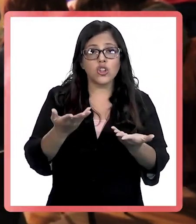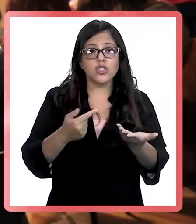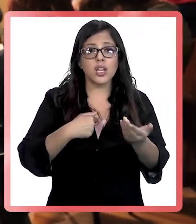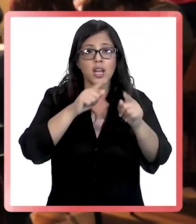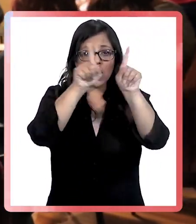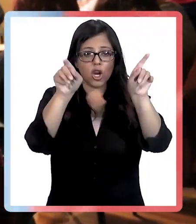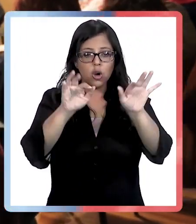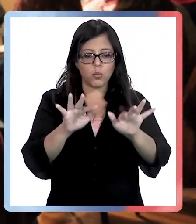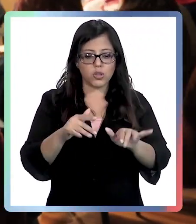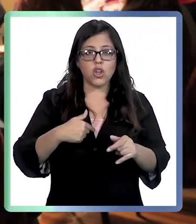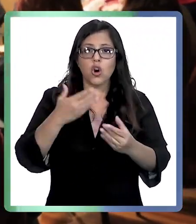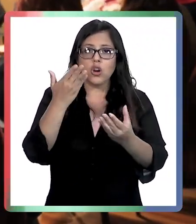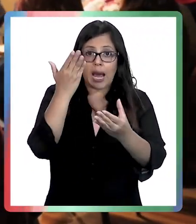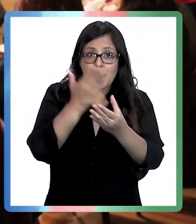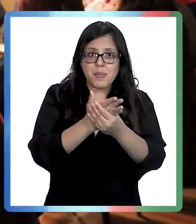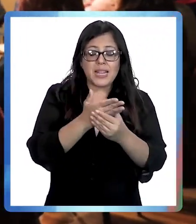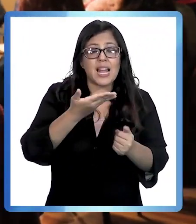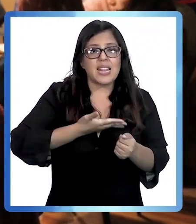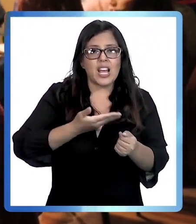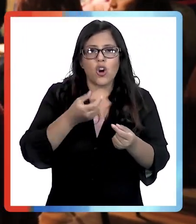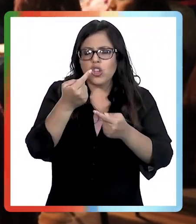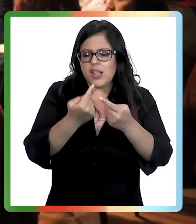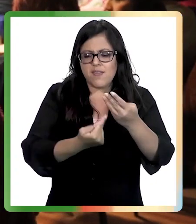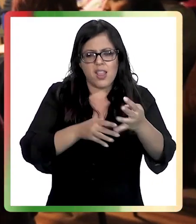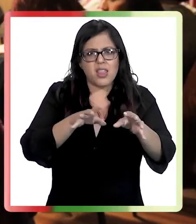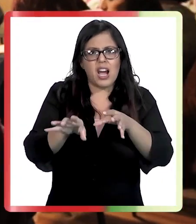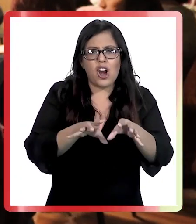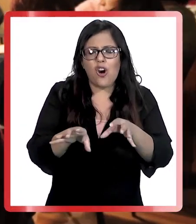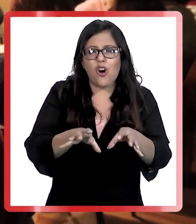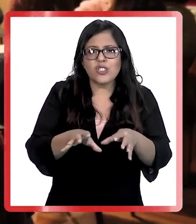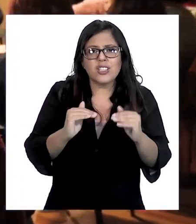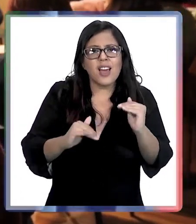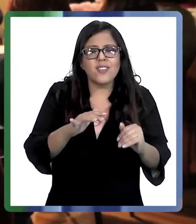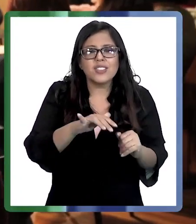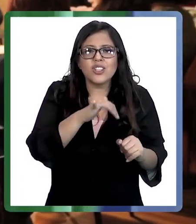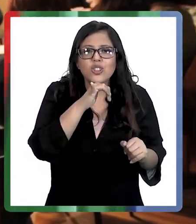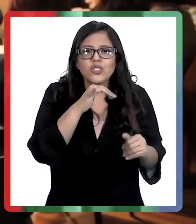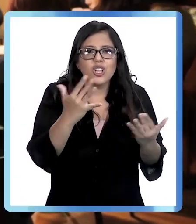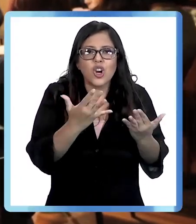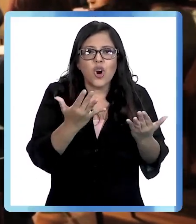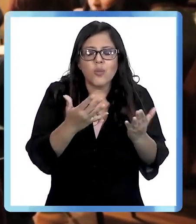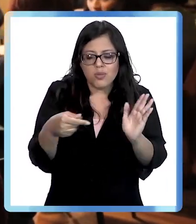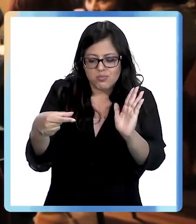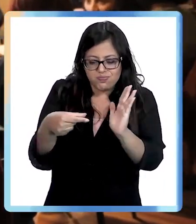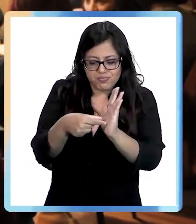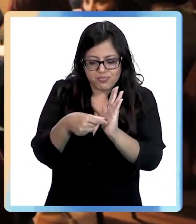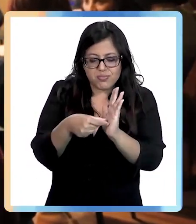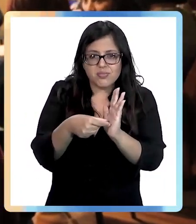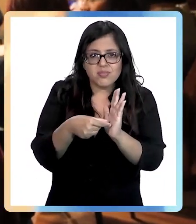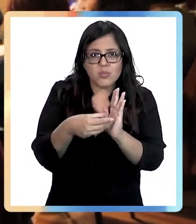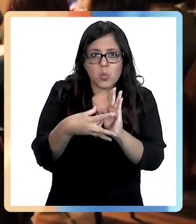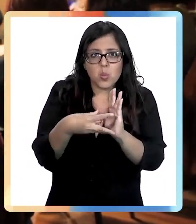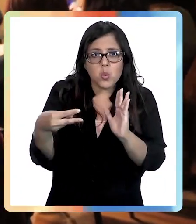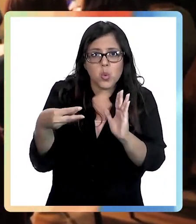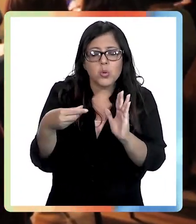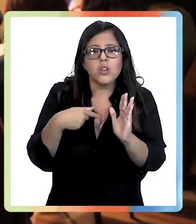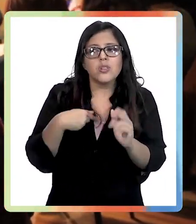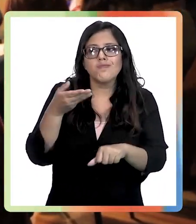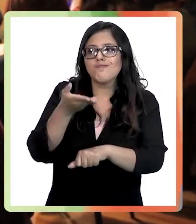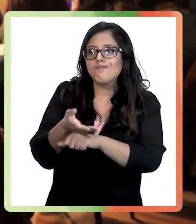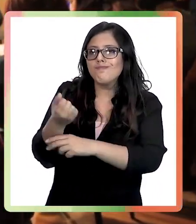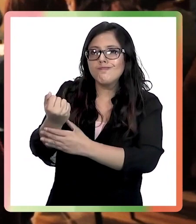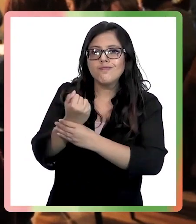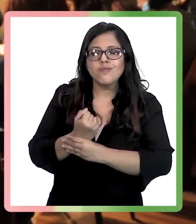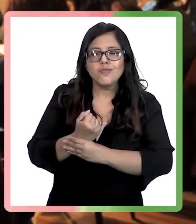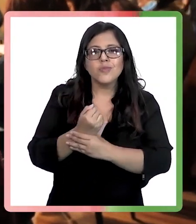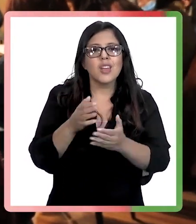tengo carpetas con muchas matrices que no sé cómo pasarlas a un pendrive, ponte tú. Y siempre tengo